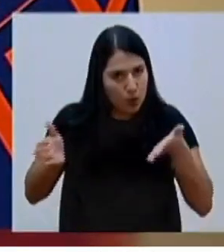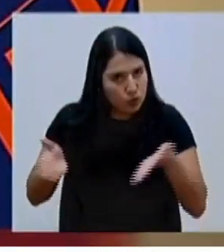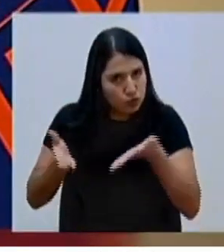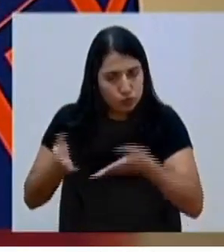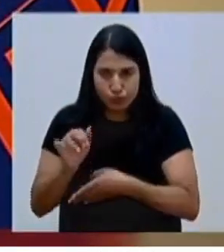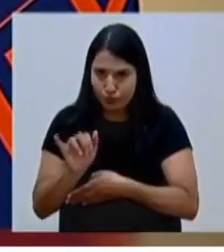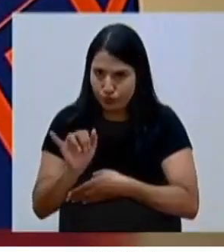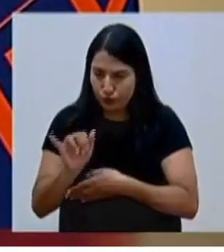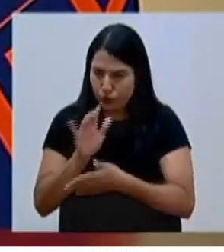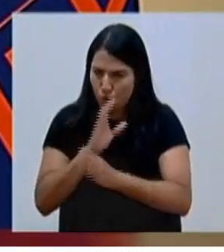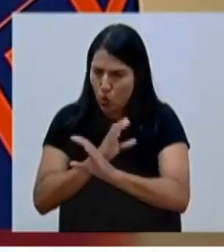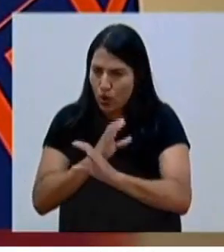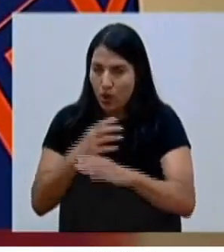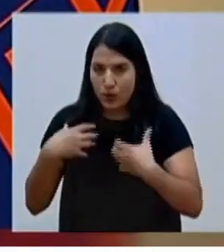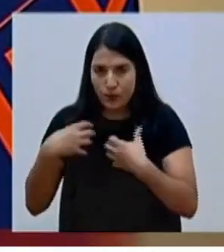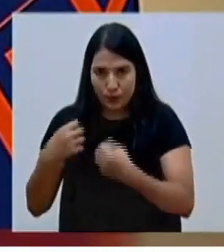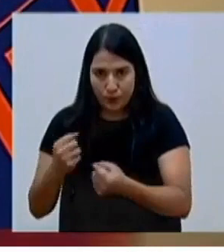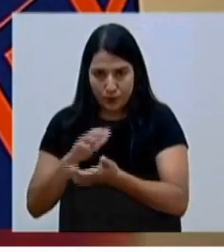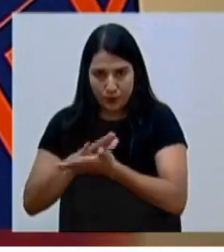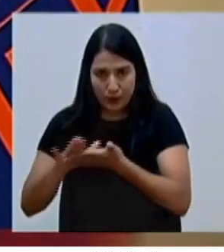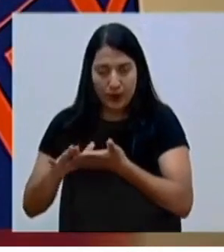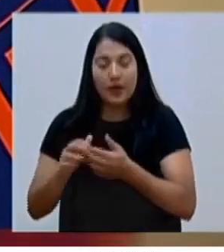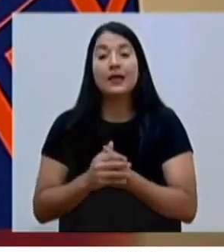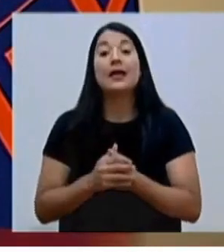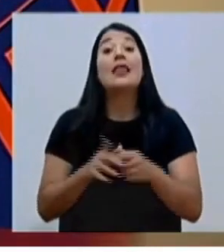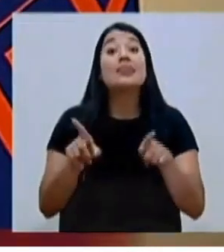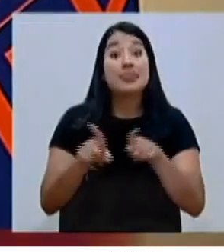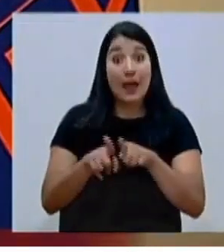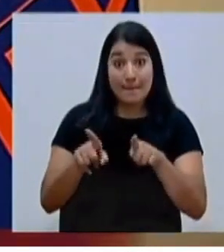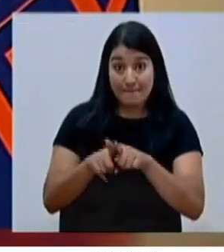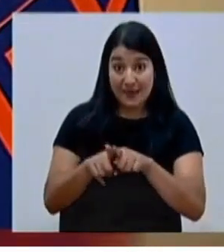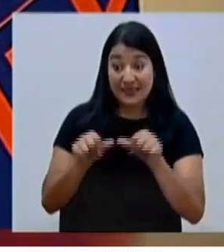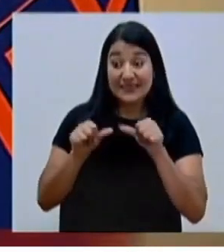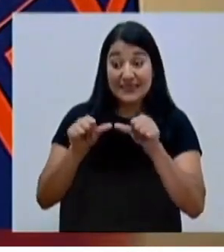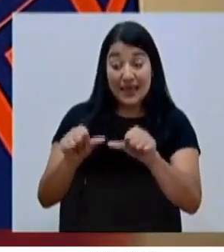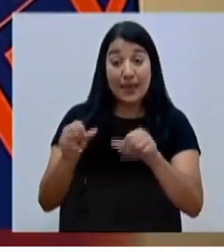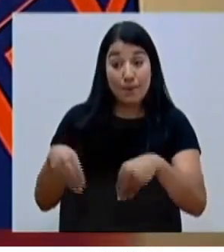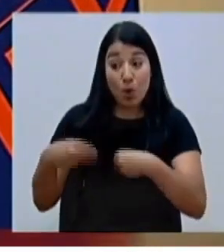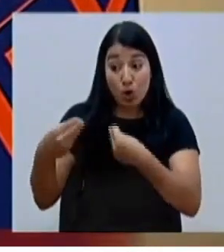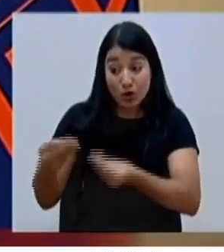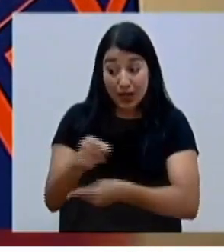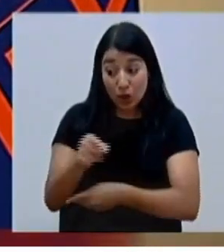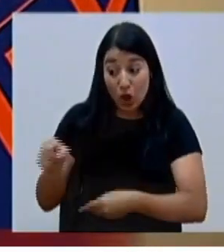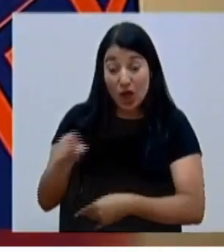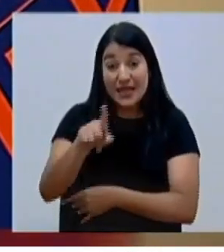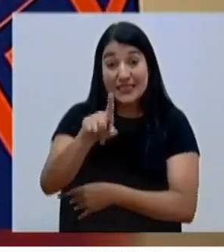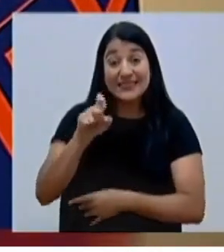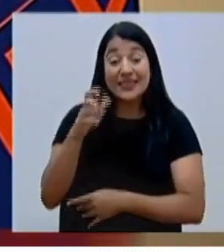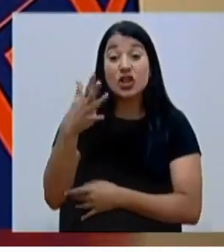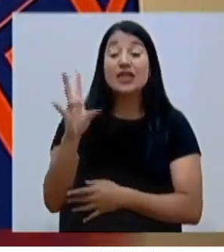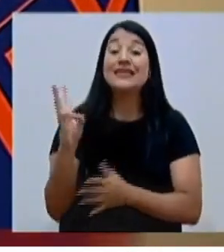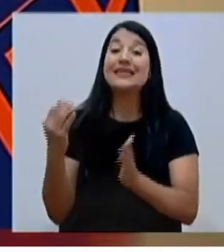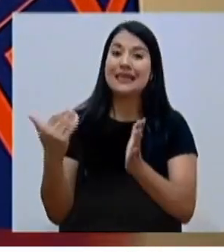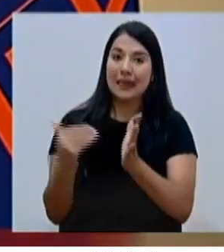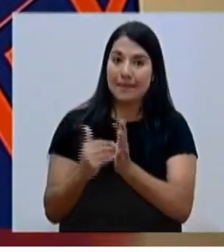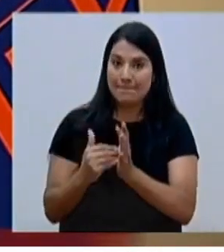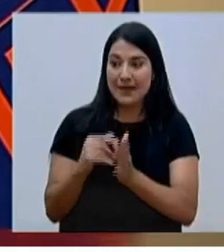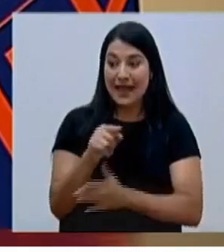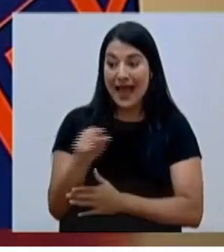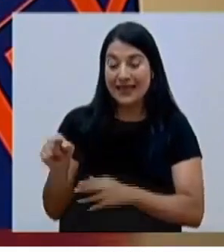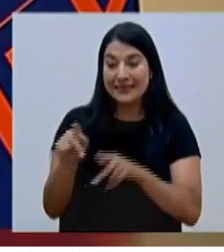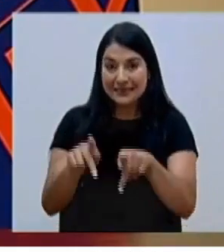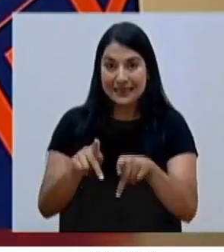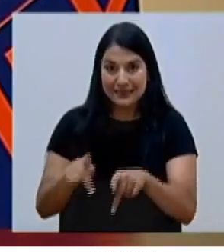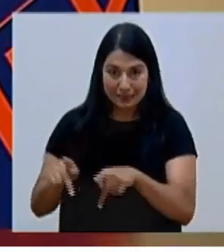Adicionalmente, continuamos dándole a los 117 mil beneficiarios De los servicios de alimentación extramuros